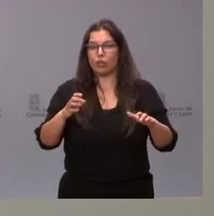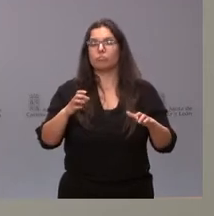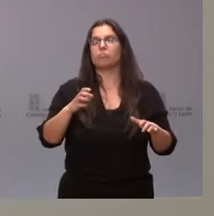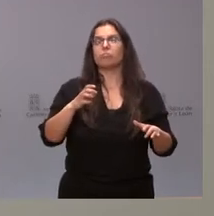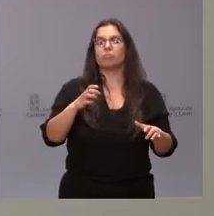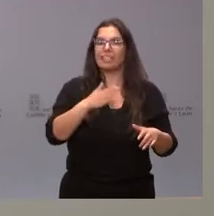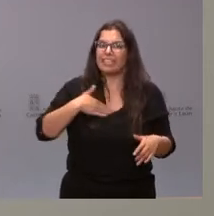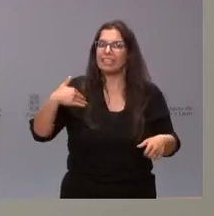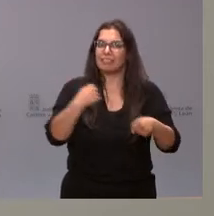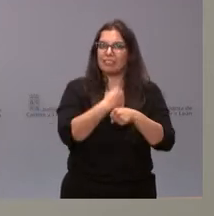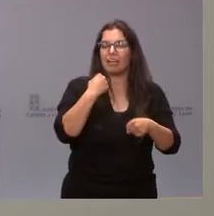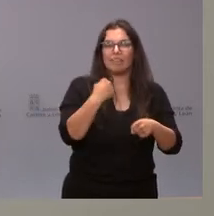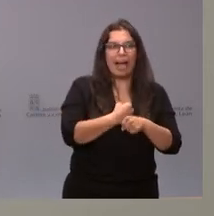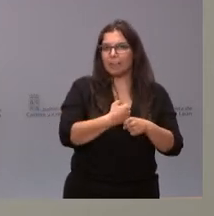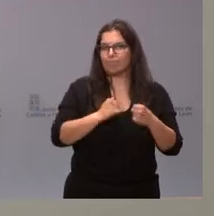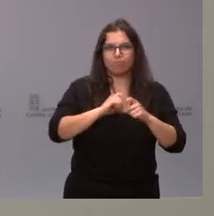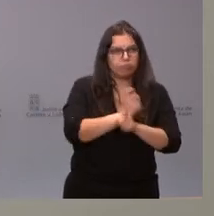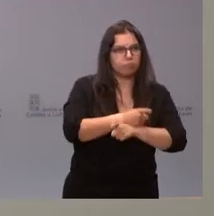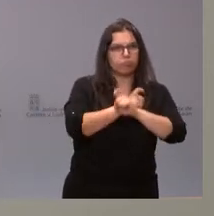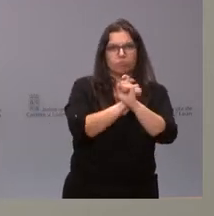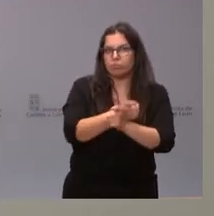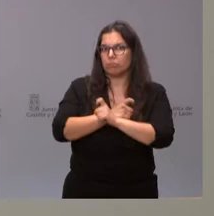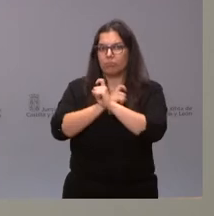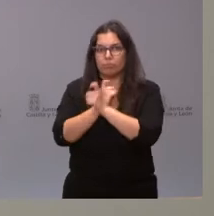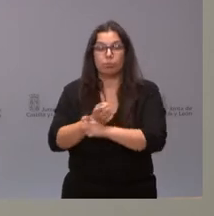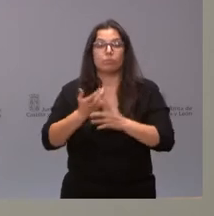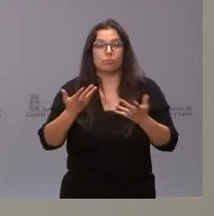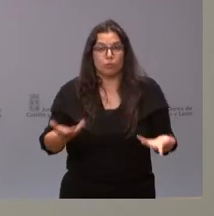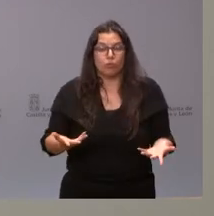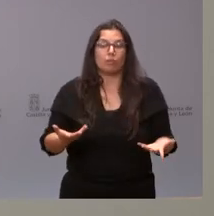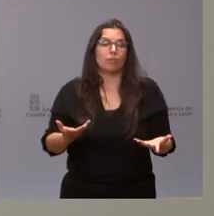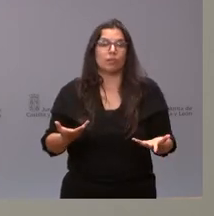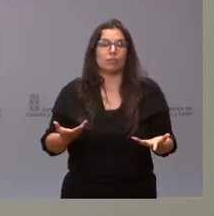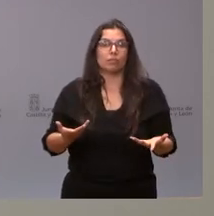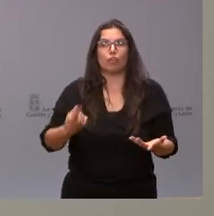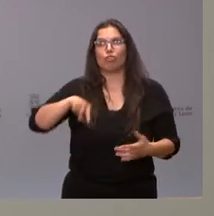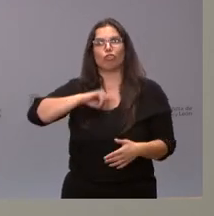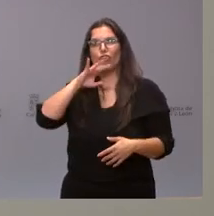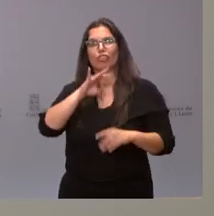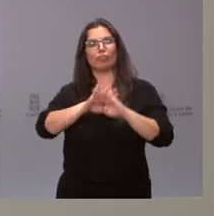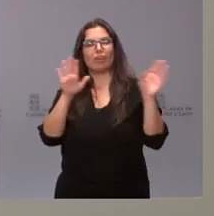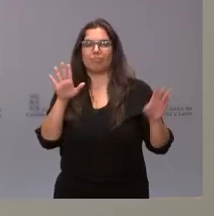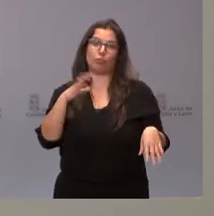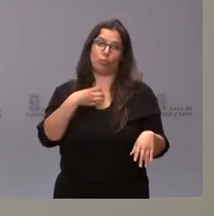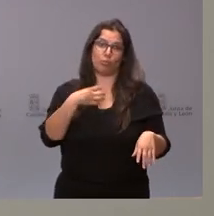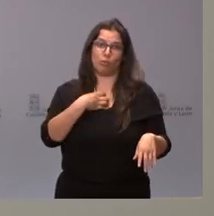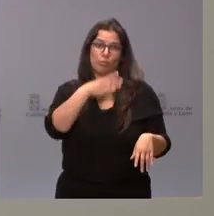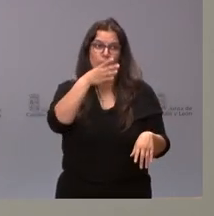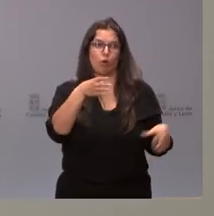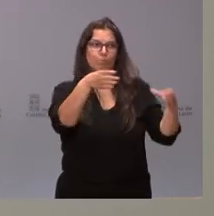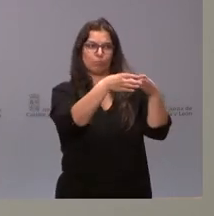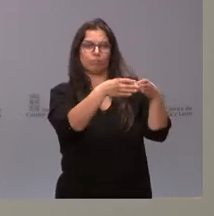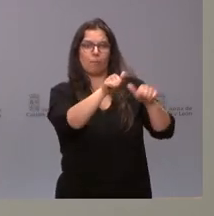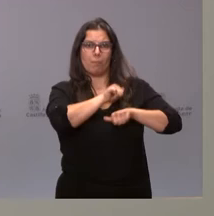autónoma, que quieren trabajar y no pueden hacerlo en aquello a lo que aspiran. por tanto, no podemos estar nunca contentos ni satisfechos cuando la cifra de